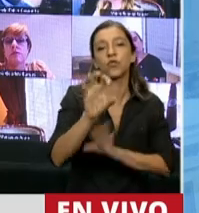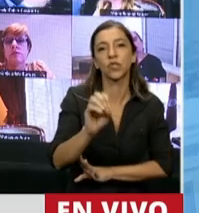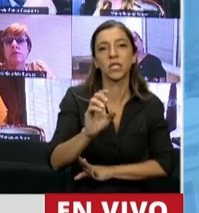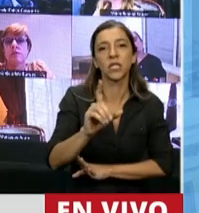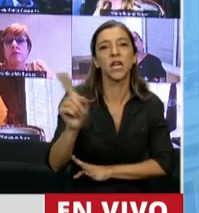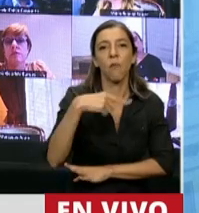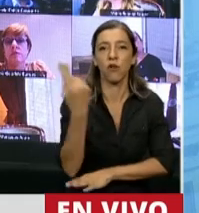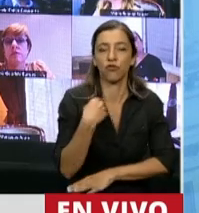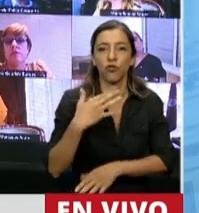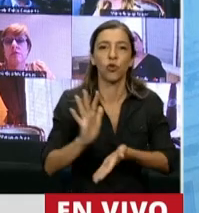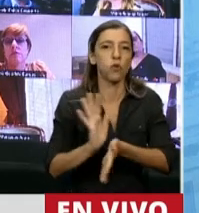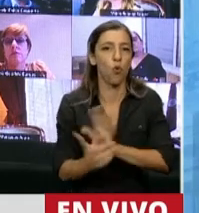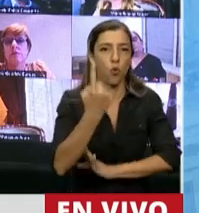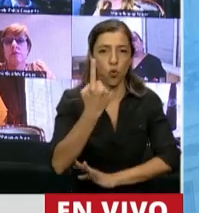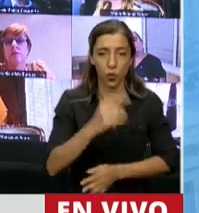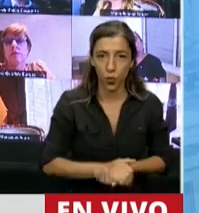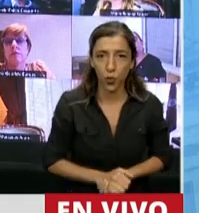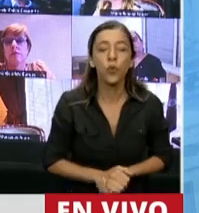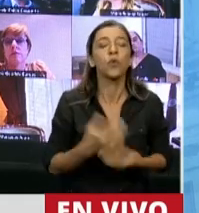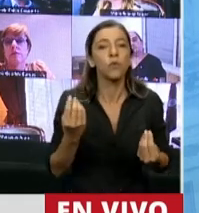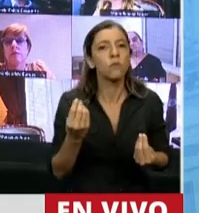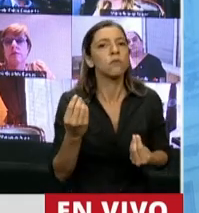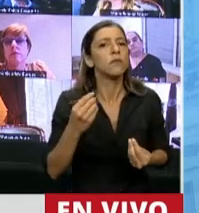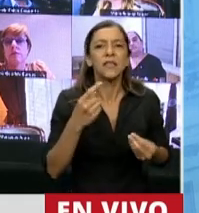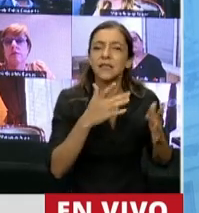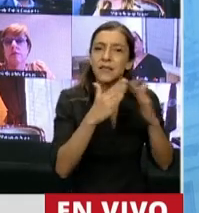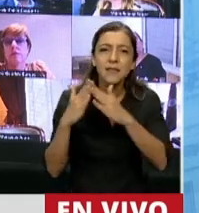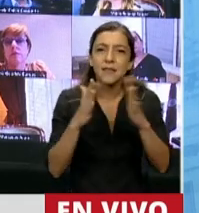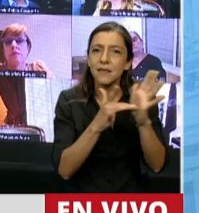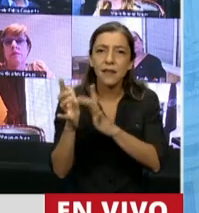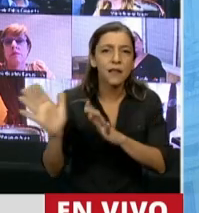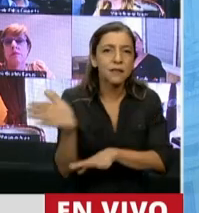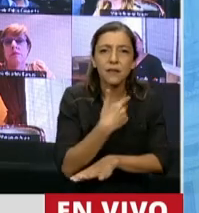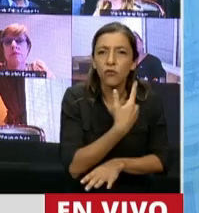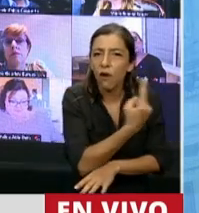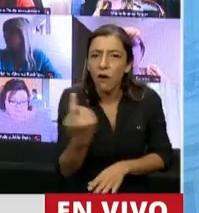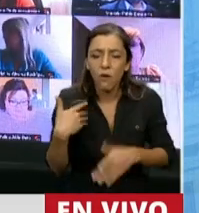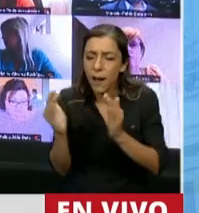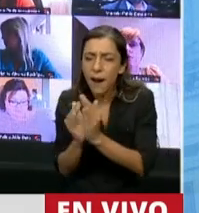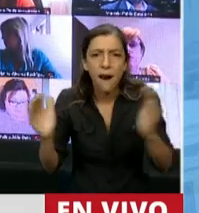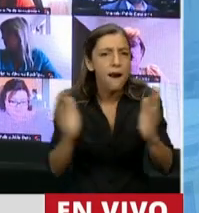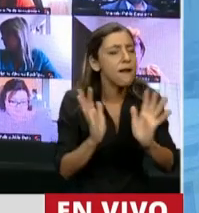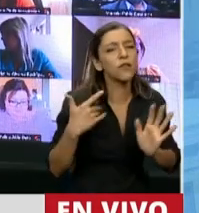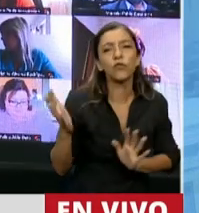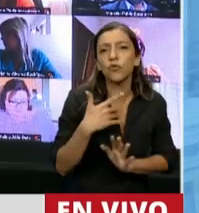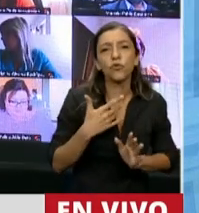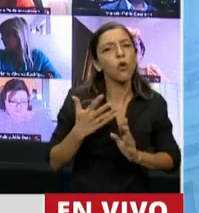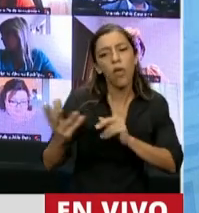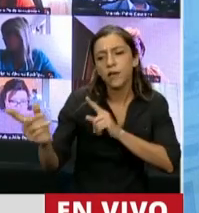Además, cada iglesia, de las más chiquititas a las más grandes, ayudaron en su ciudad acercándose a quienes más lo necesitan.